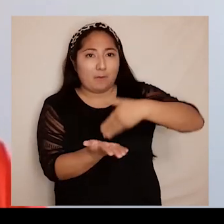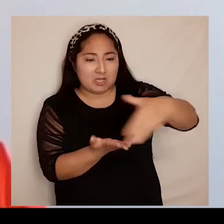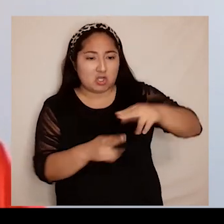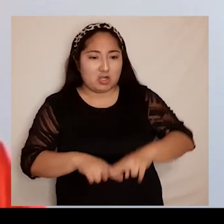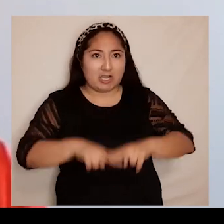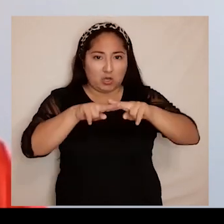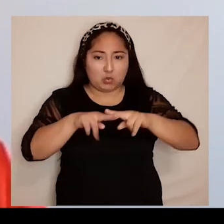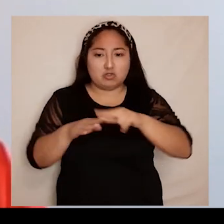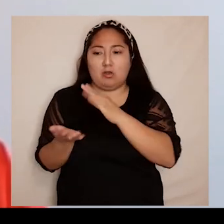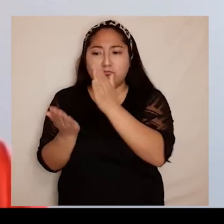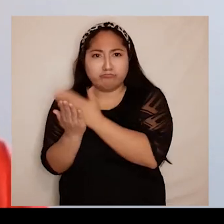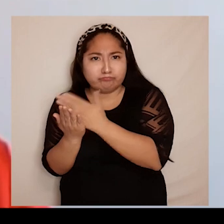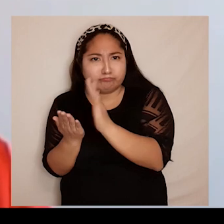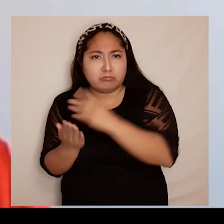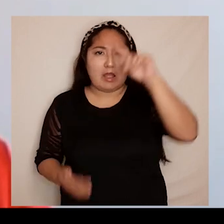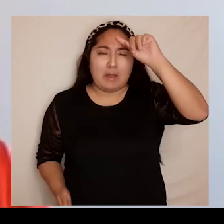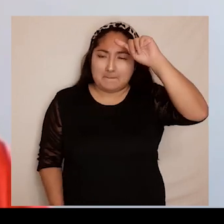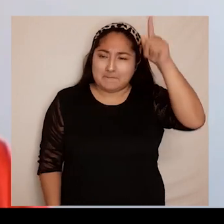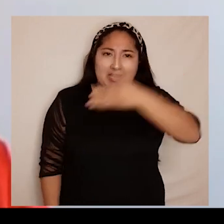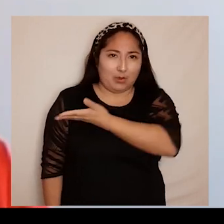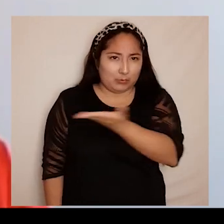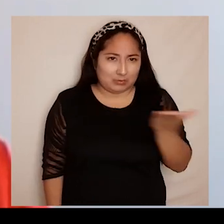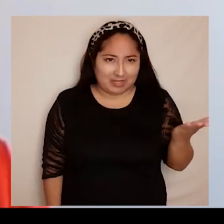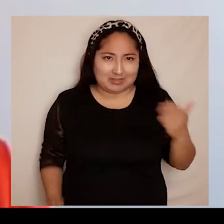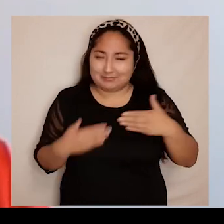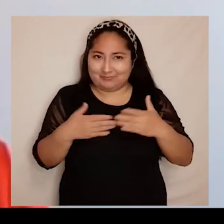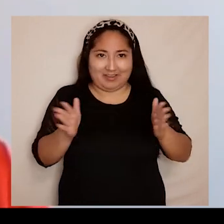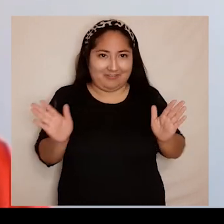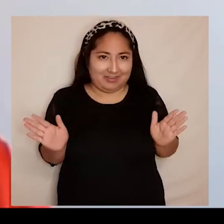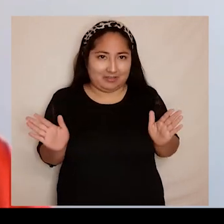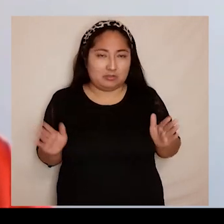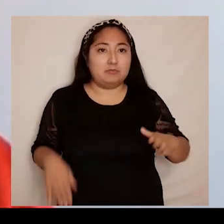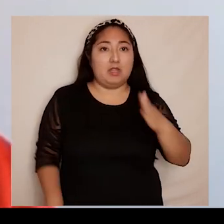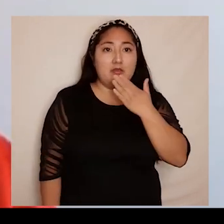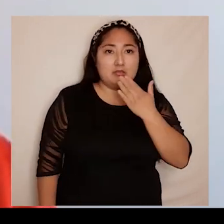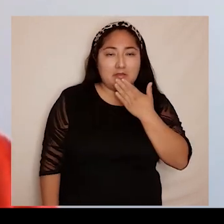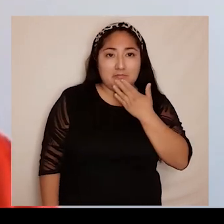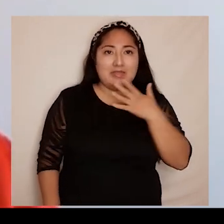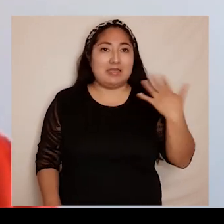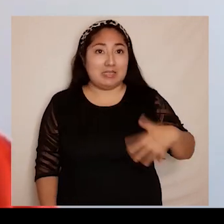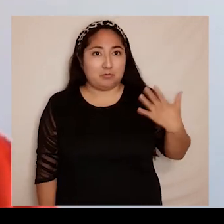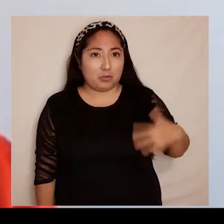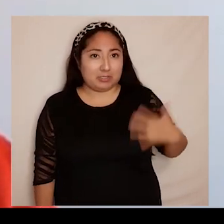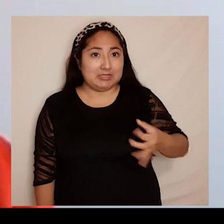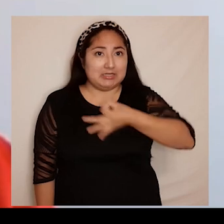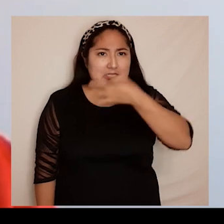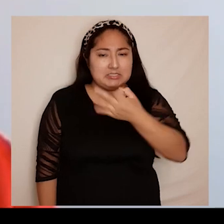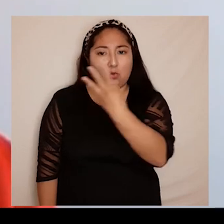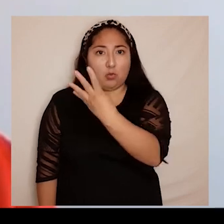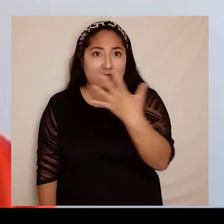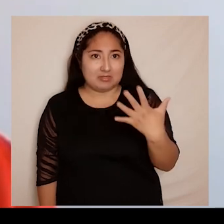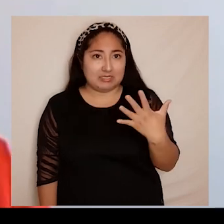bibliográficos disponibles para toda la comunidad, entre los que destacan nuestras 45 bases de datos,